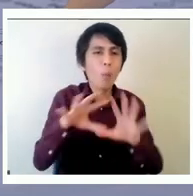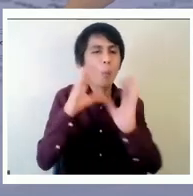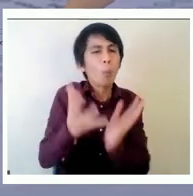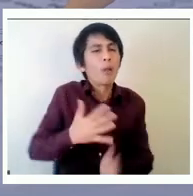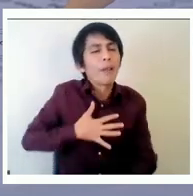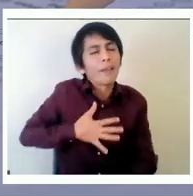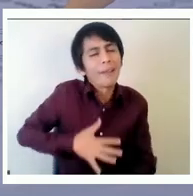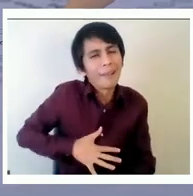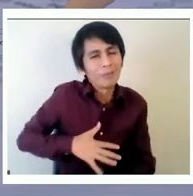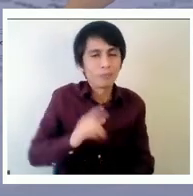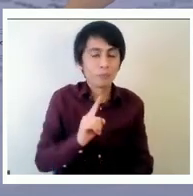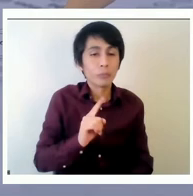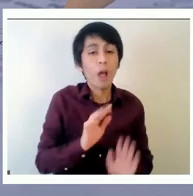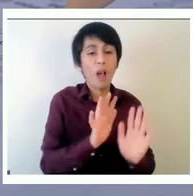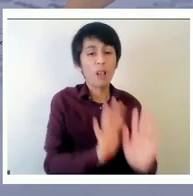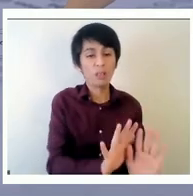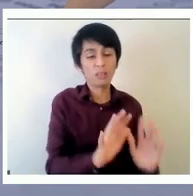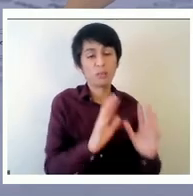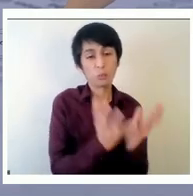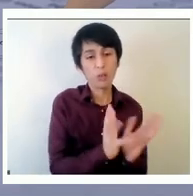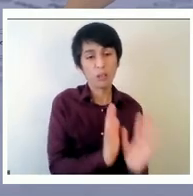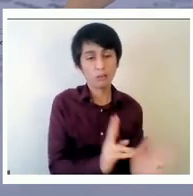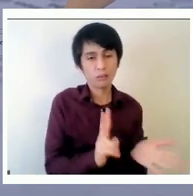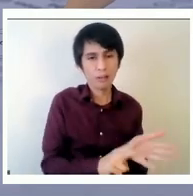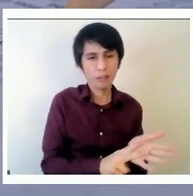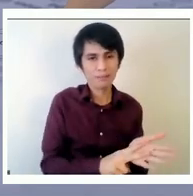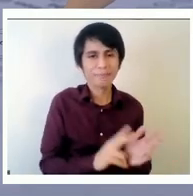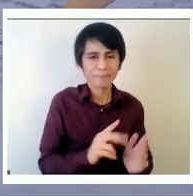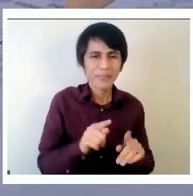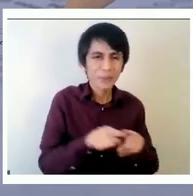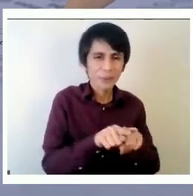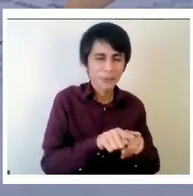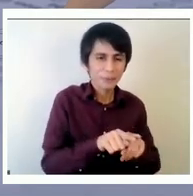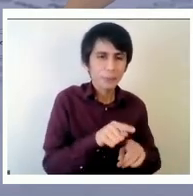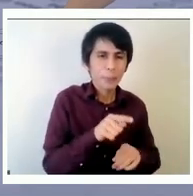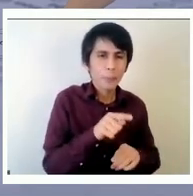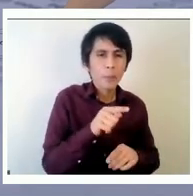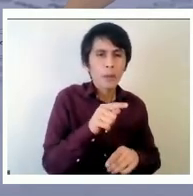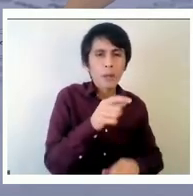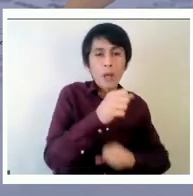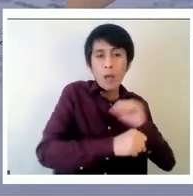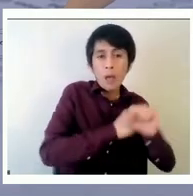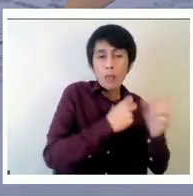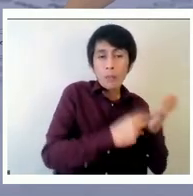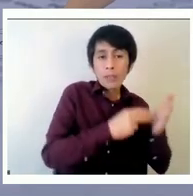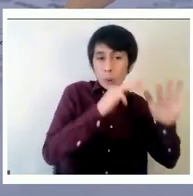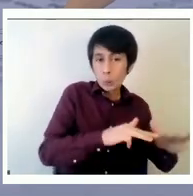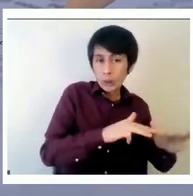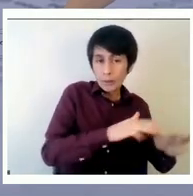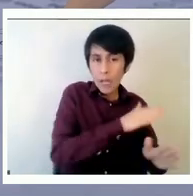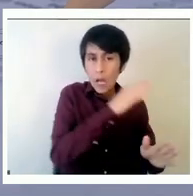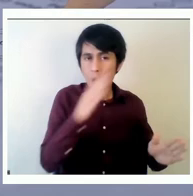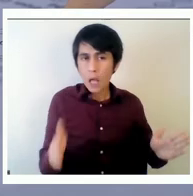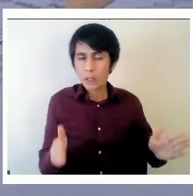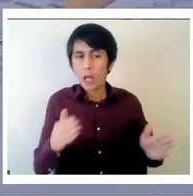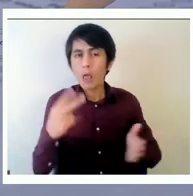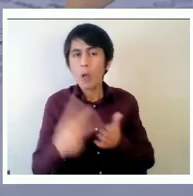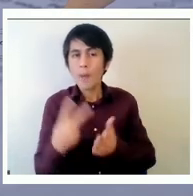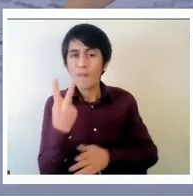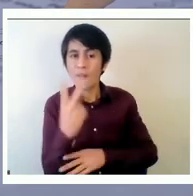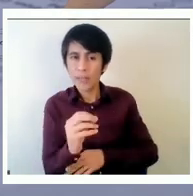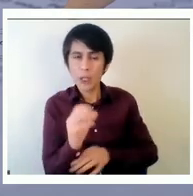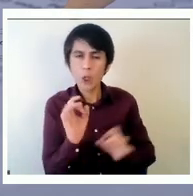entre 2019 y 2020 ya lo contaba Leonor hubo una coincidencia para nosotros bastante improbable